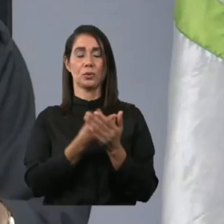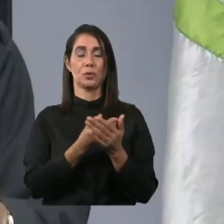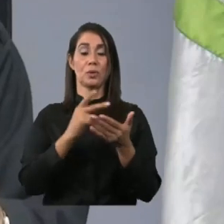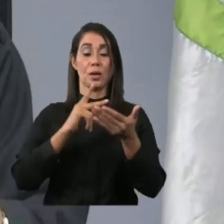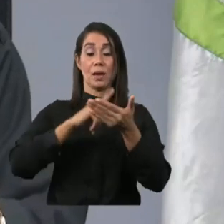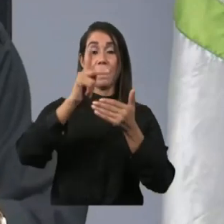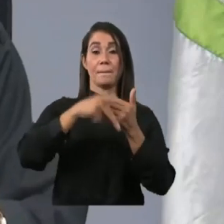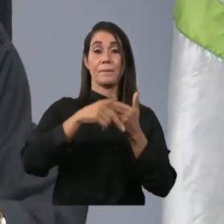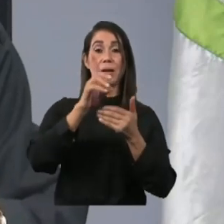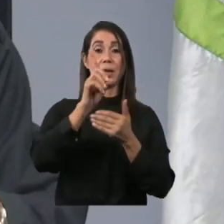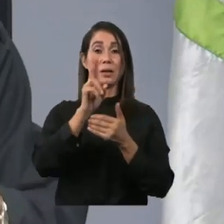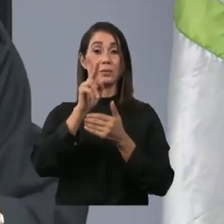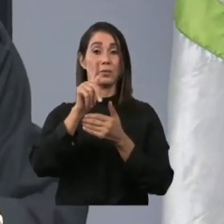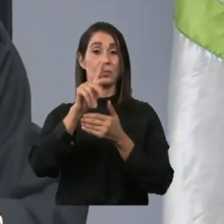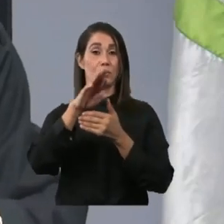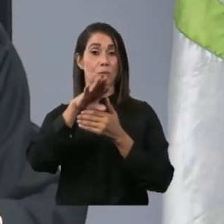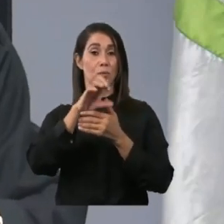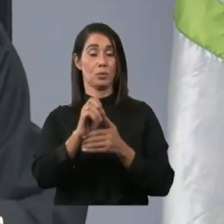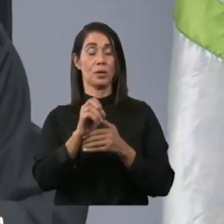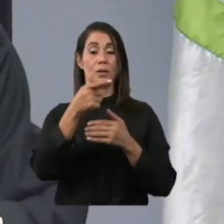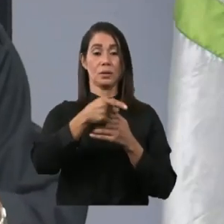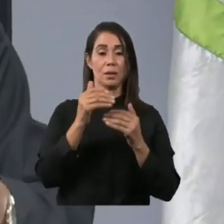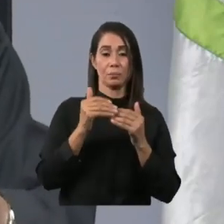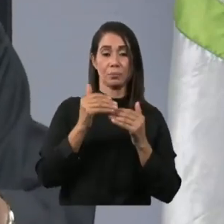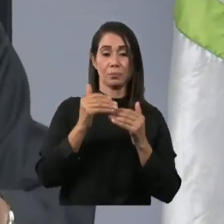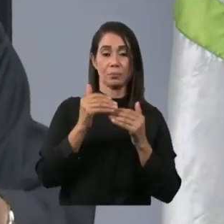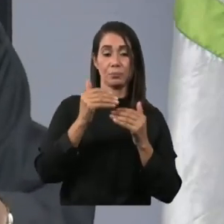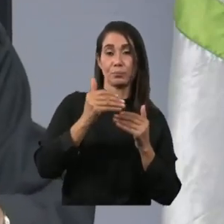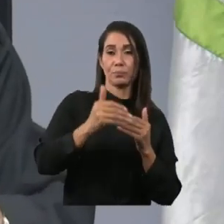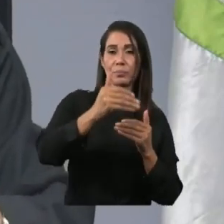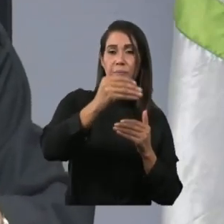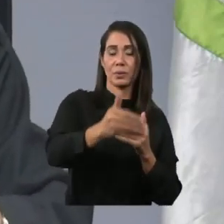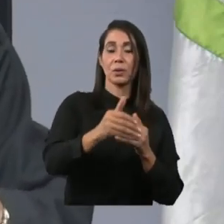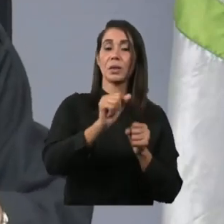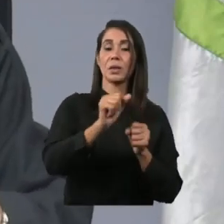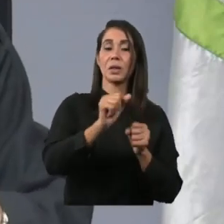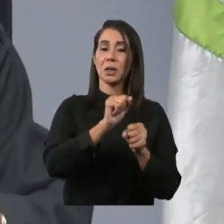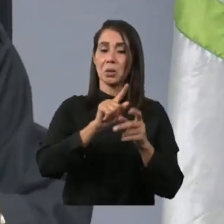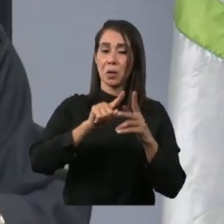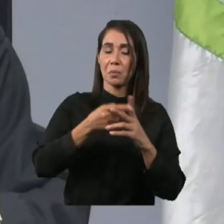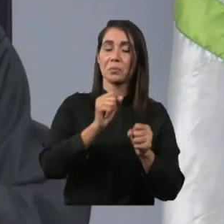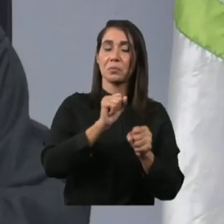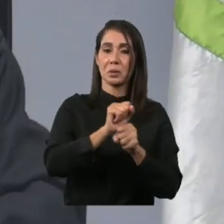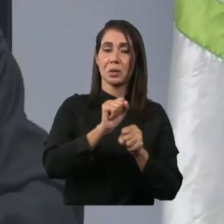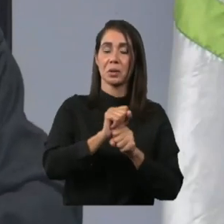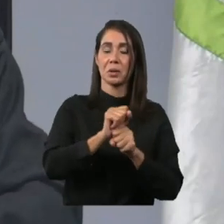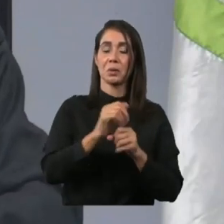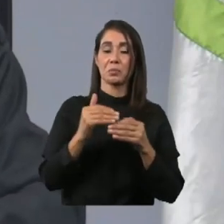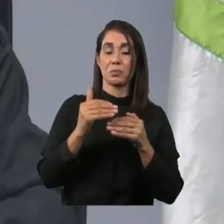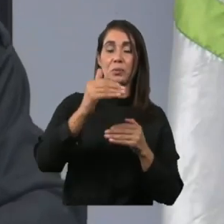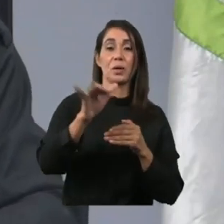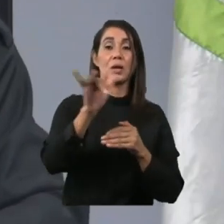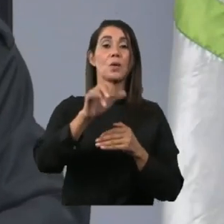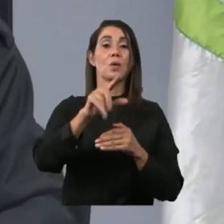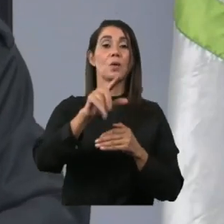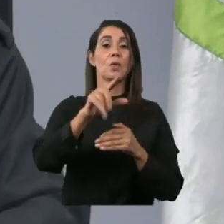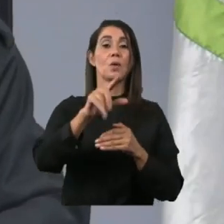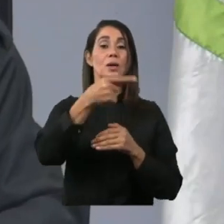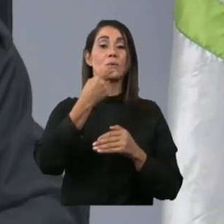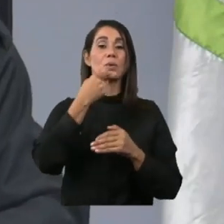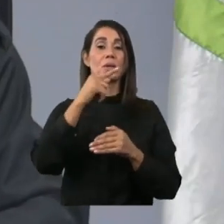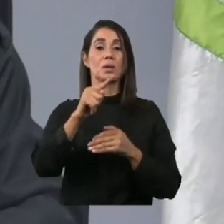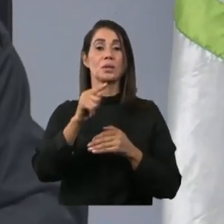Duarte está hecho está en camino está en operación igualmente que el que usted mencionaba